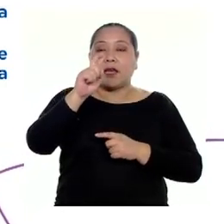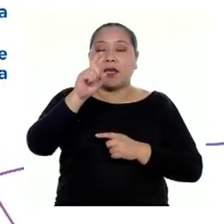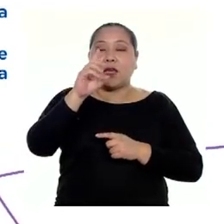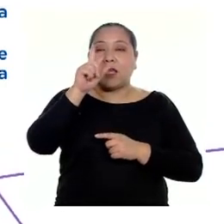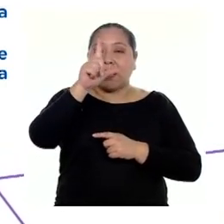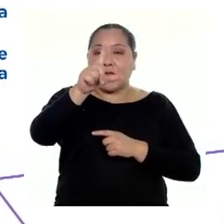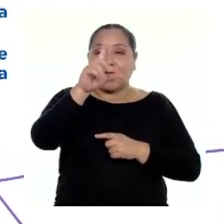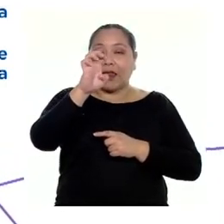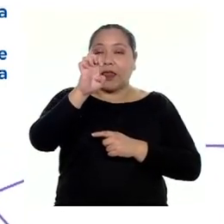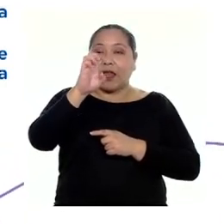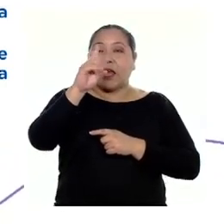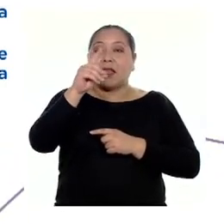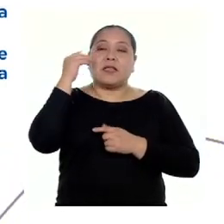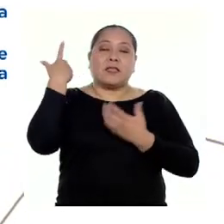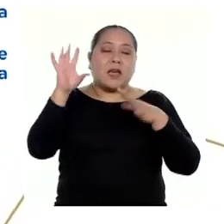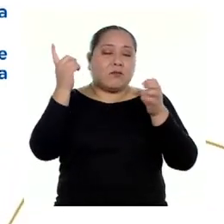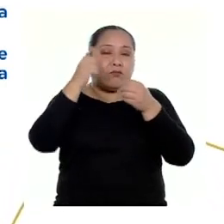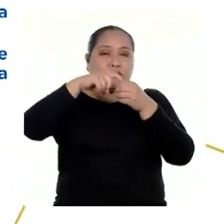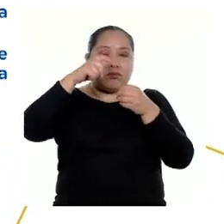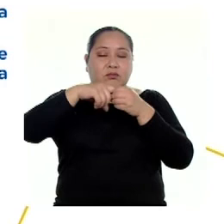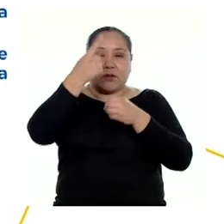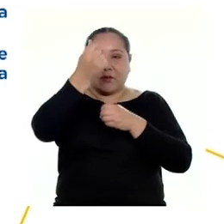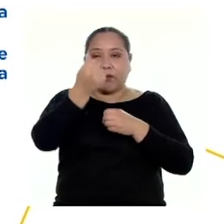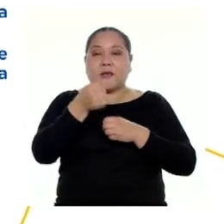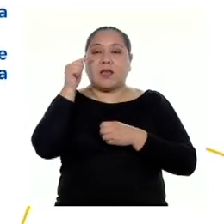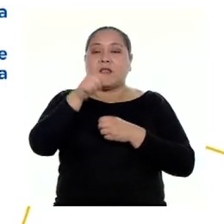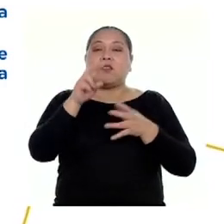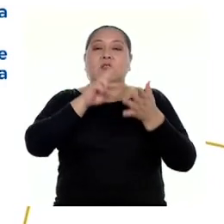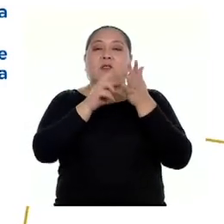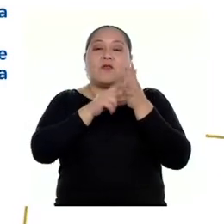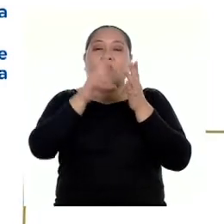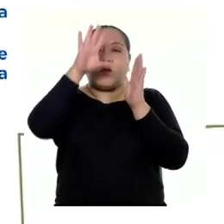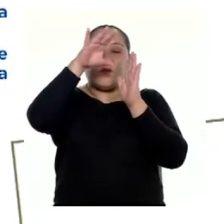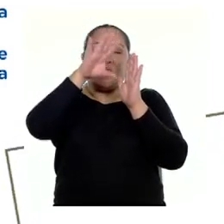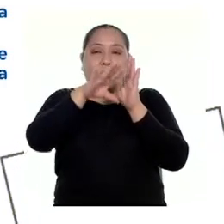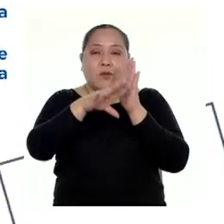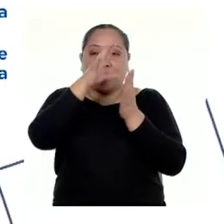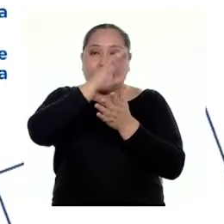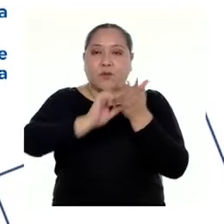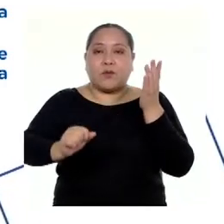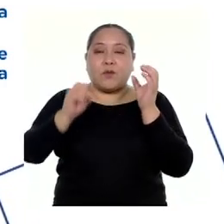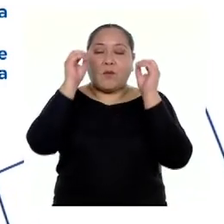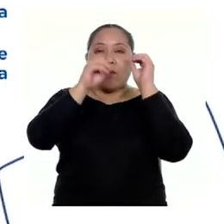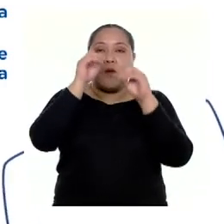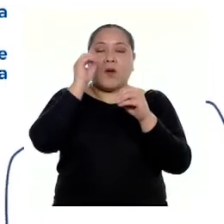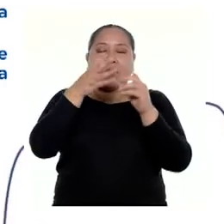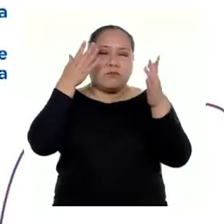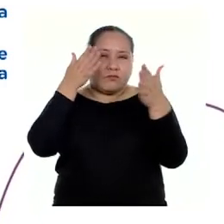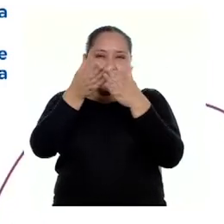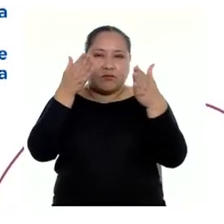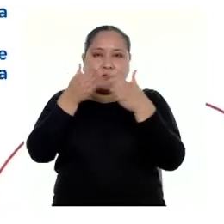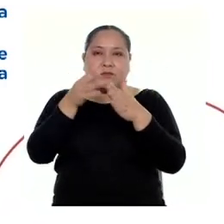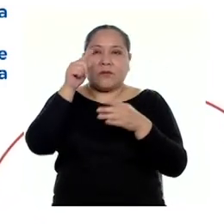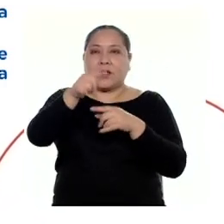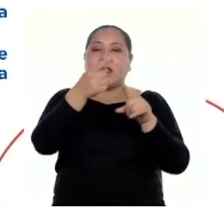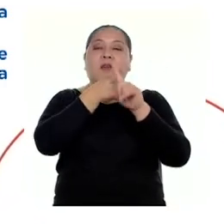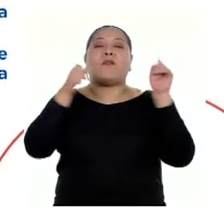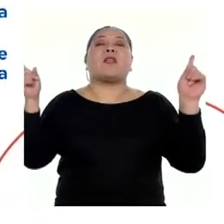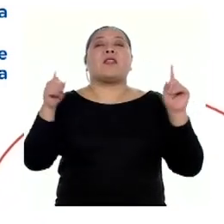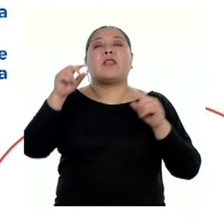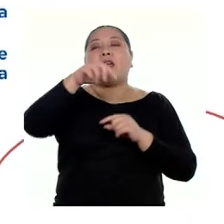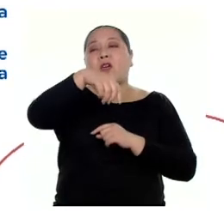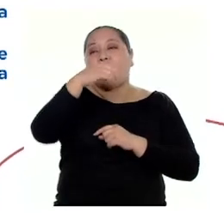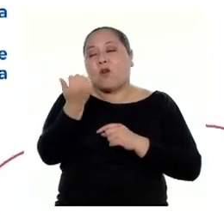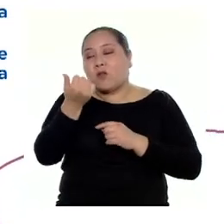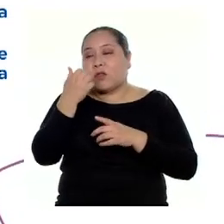IGB en el precio, lo que hace que el descuento pueda ser aplicado directamente, a diferencia de la